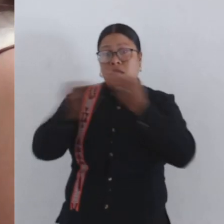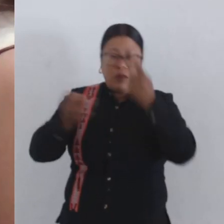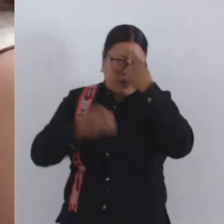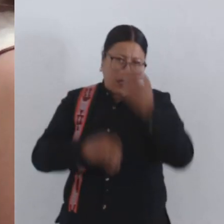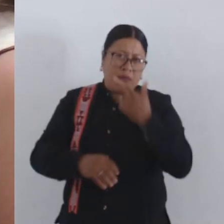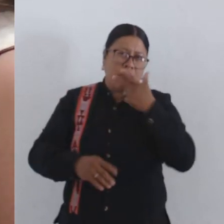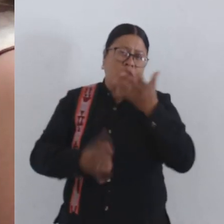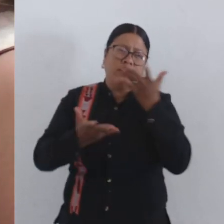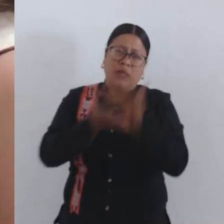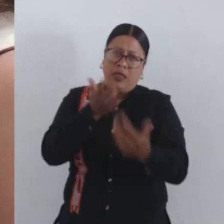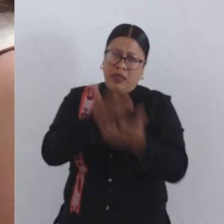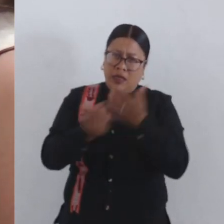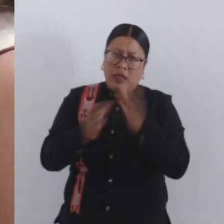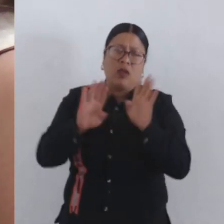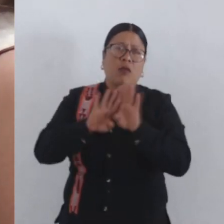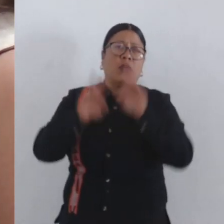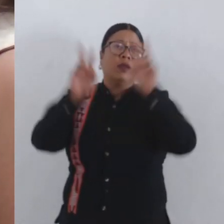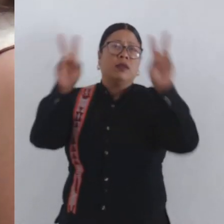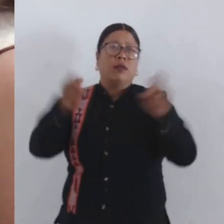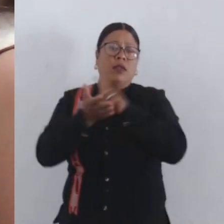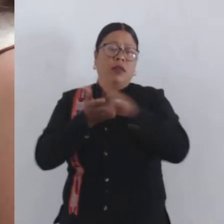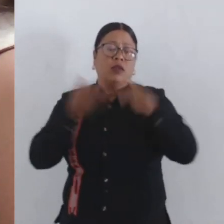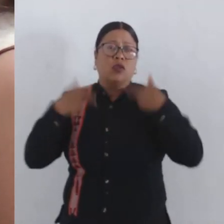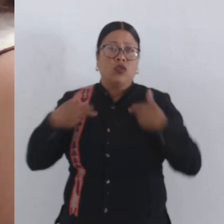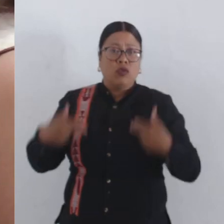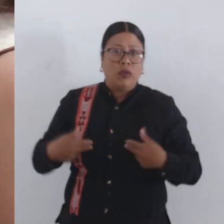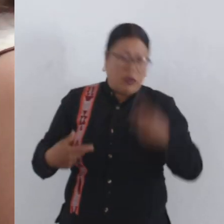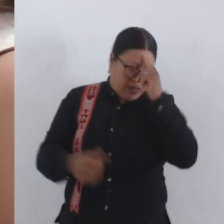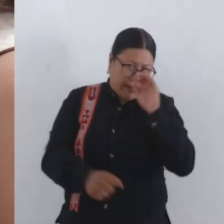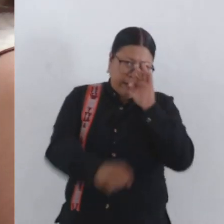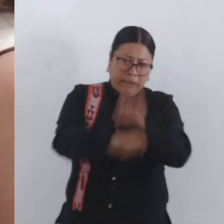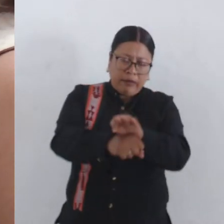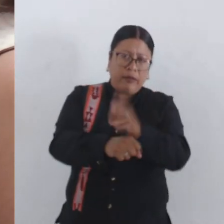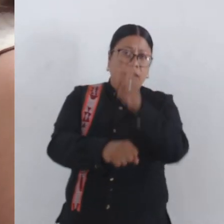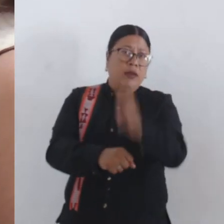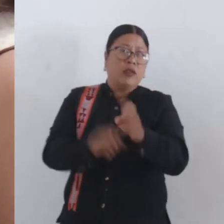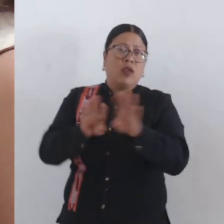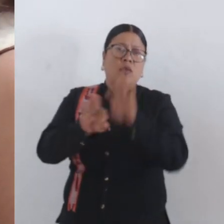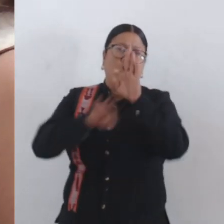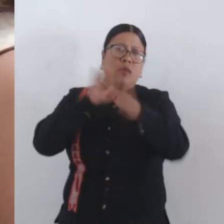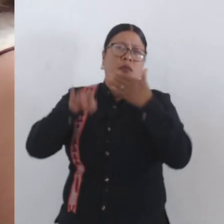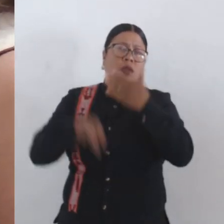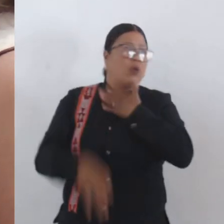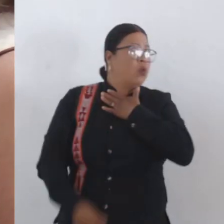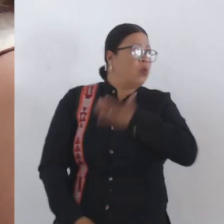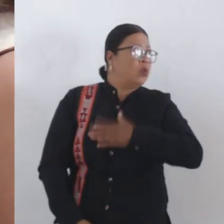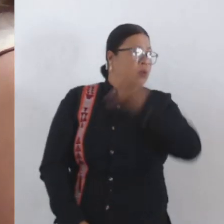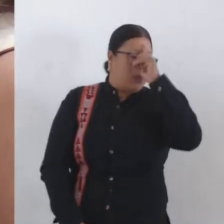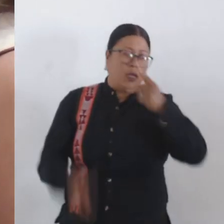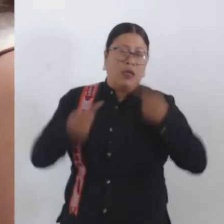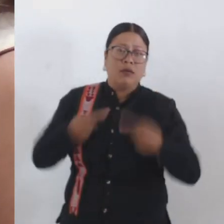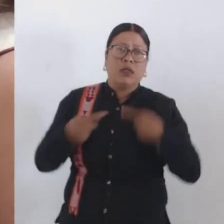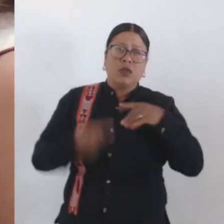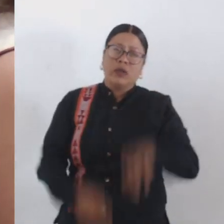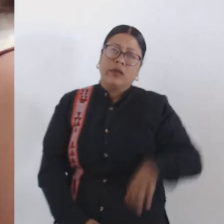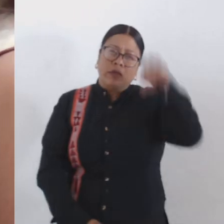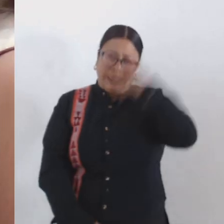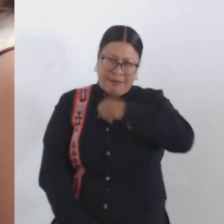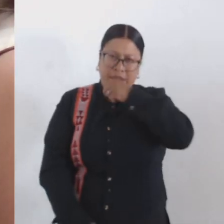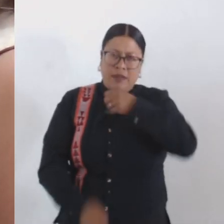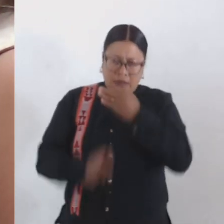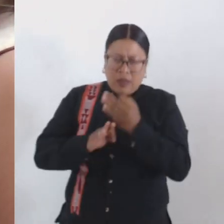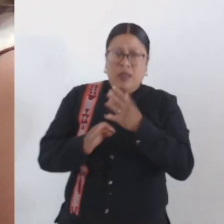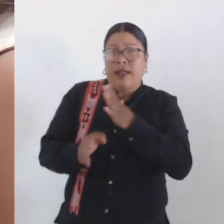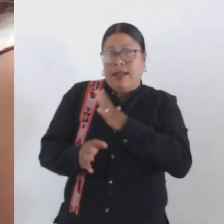mejores prácticas en materia de derechos humanos y garantizar así un trato digno y justo a las personas adultas mayores que